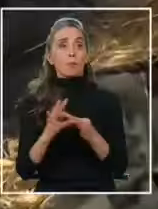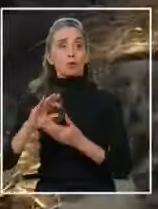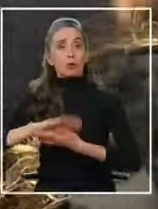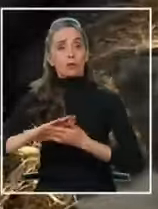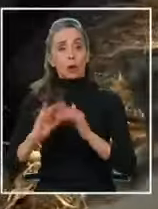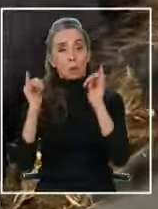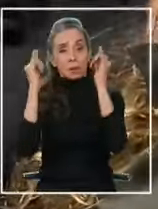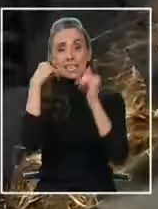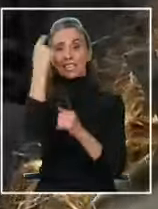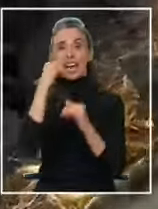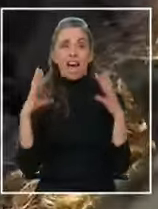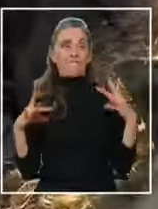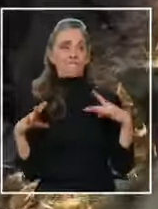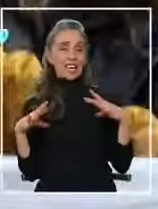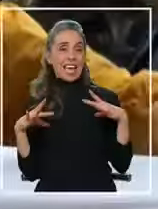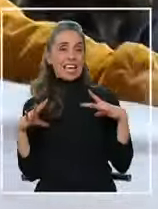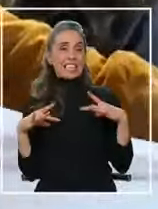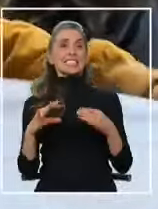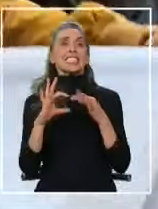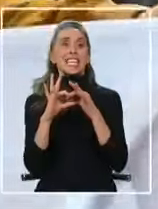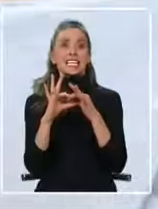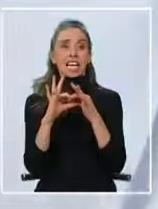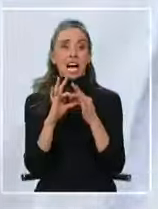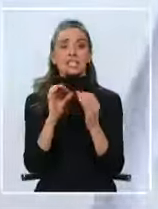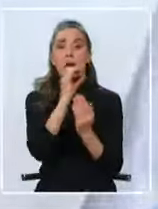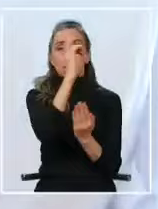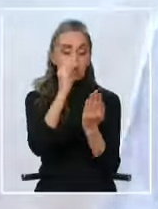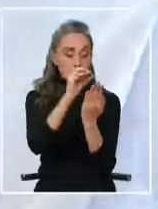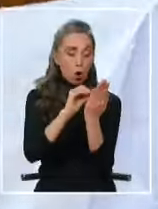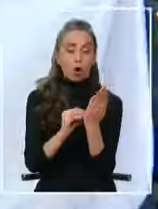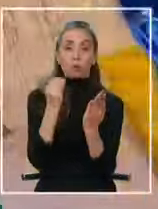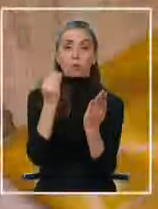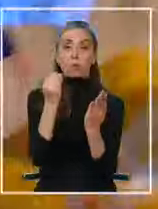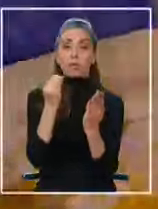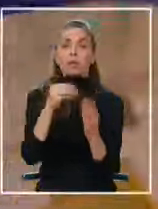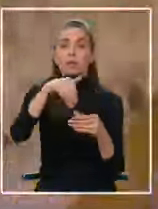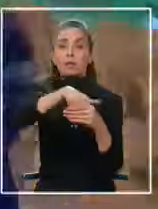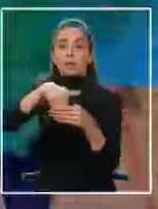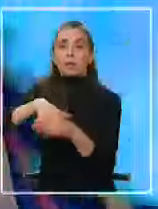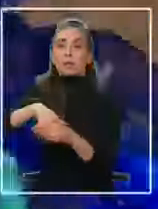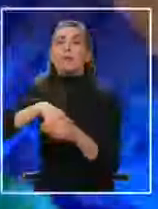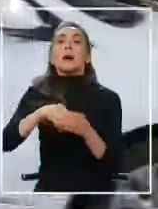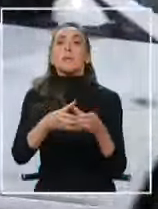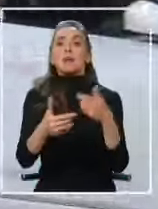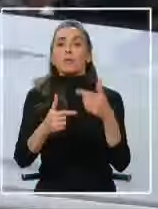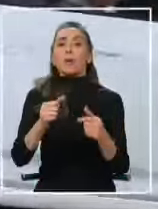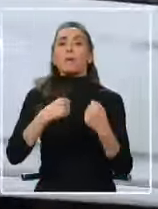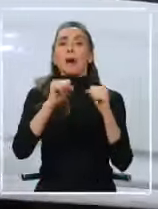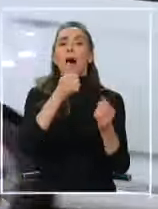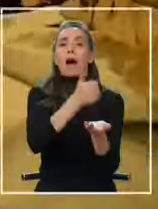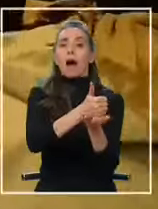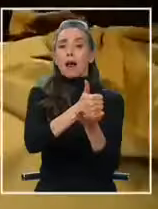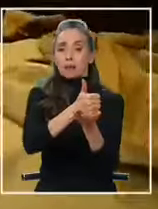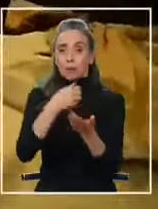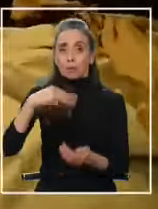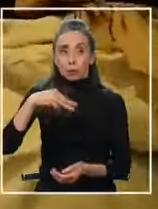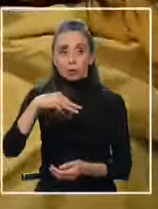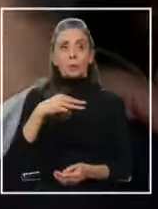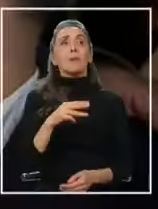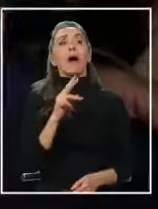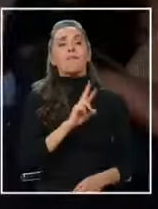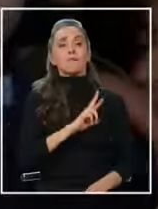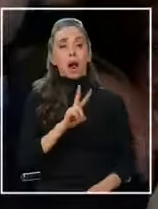celebrar. Las caras felices llegaron gracias a las cuentas alegres que dejó la primaria municipal, los triunfos en Providencia, Valparaíso y